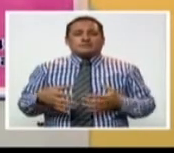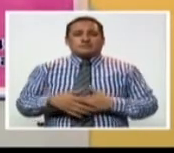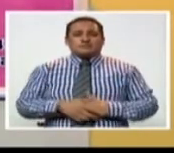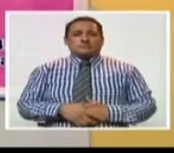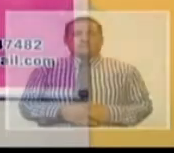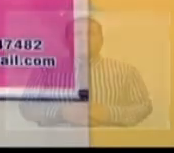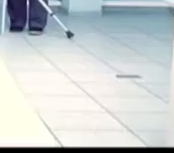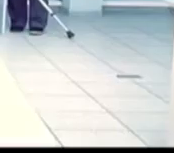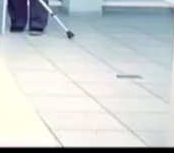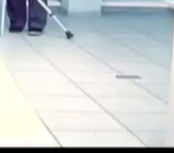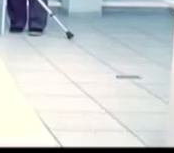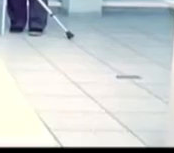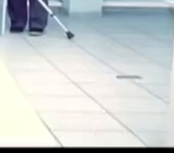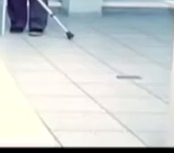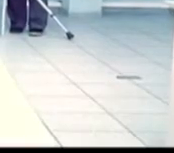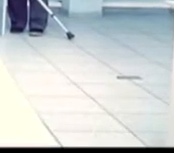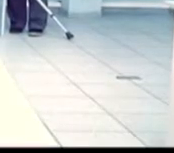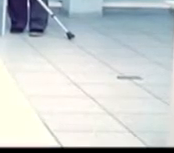quitaran la prótesis.